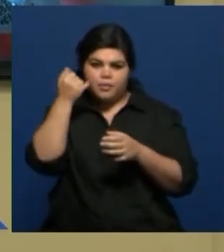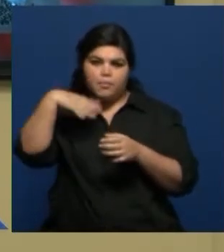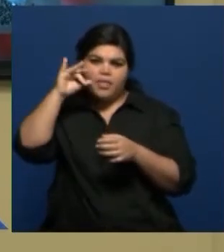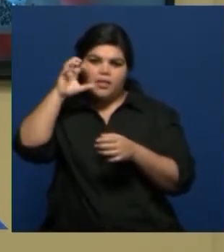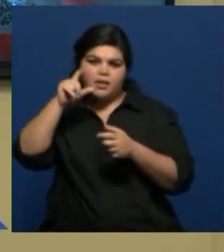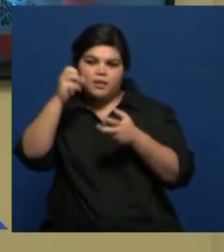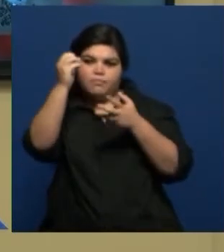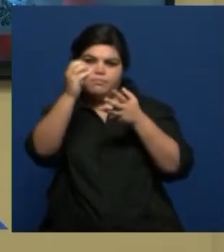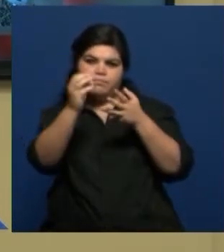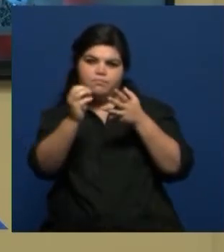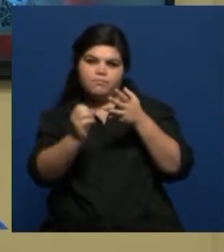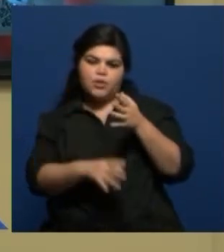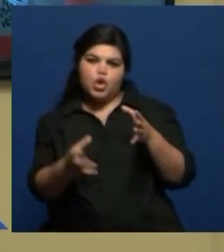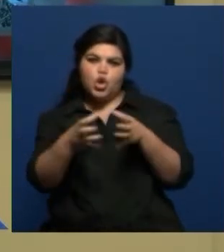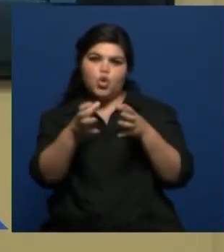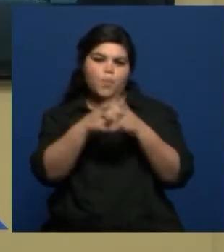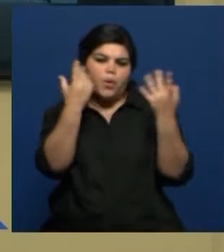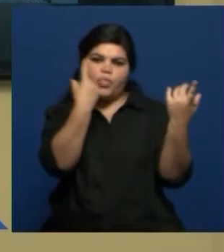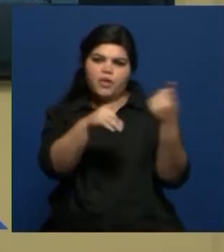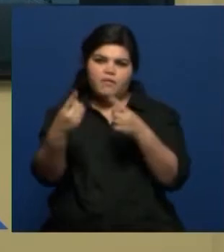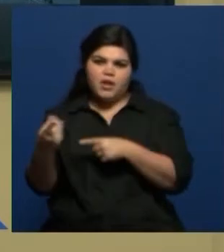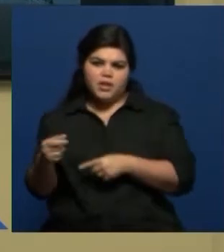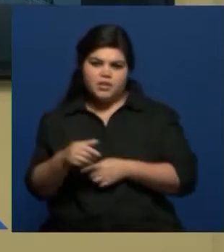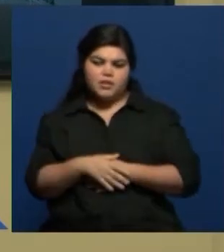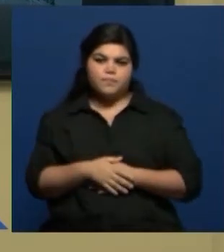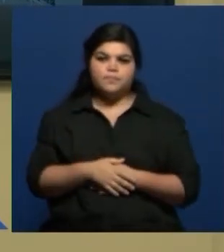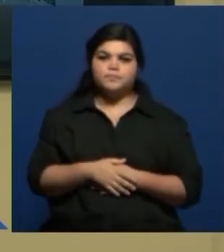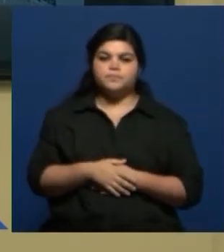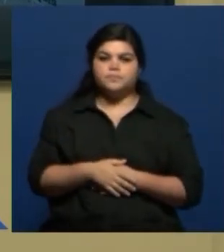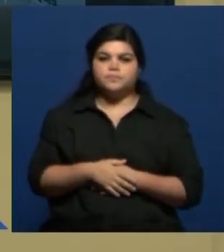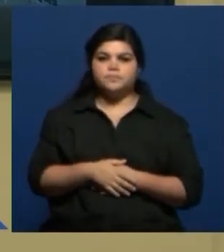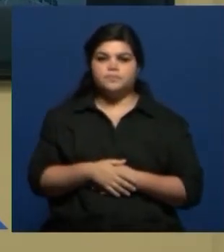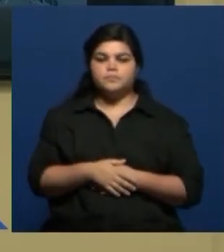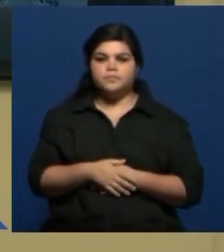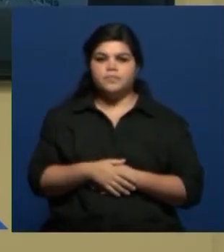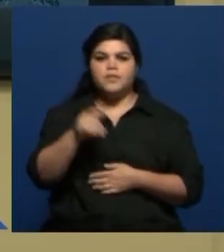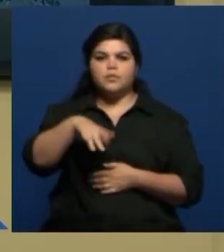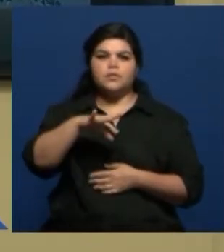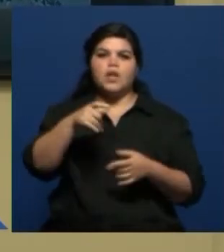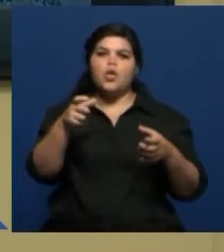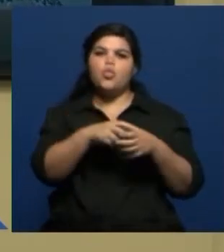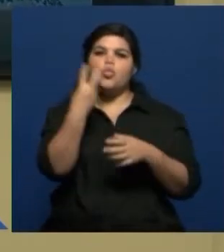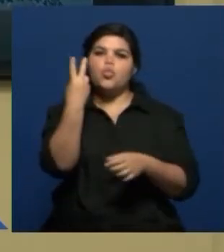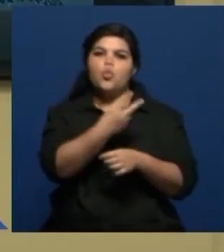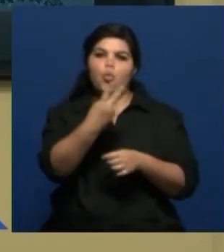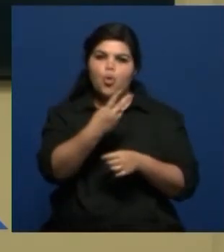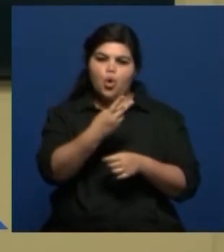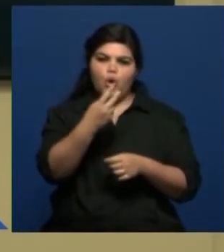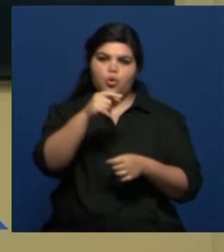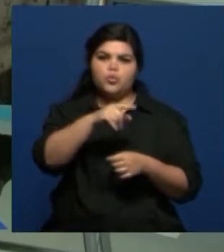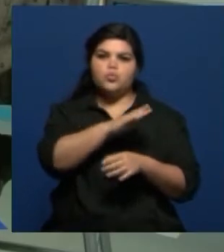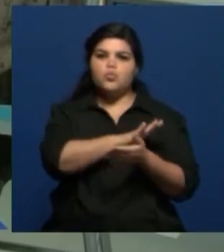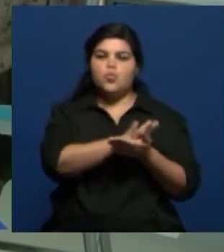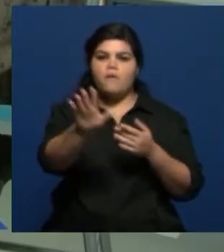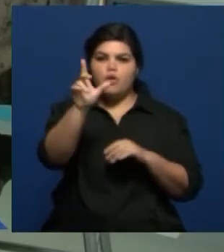La Bozá, Alto Festejo y Cobra. Ahora, por citar al dúo Nuevo Cuyo, fuiste muy hacia allá, digamos,